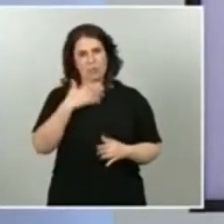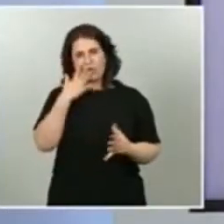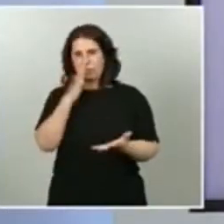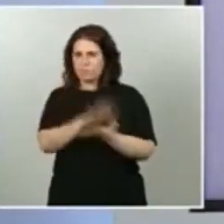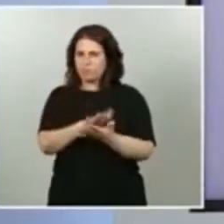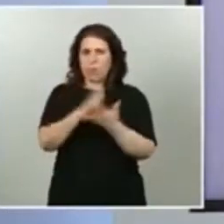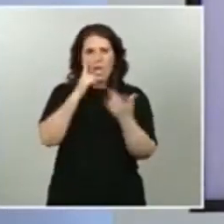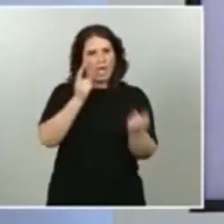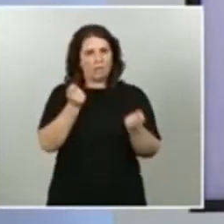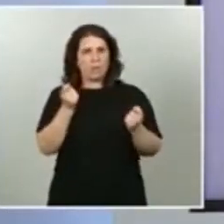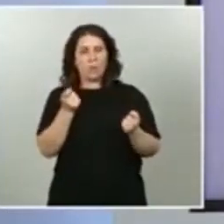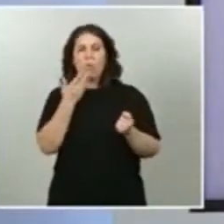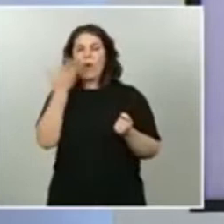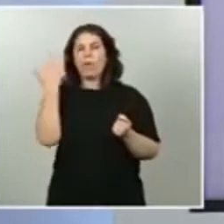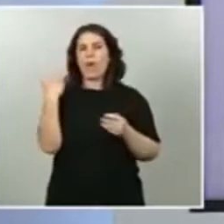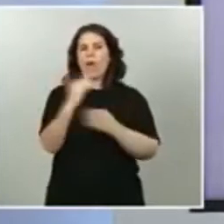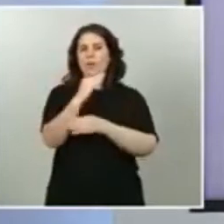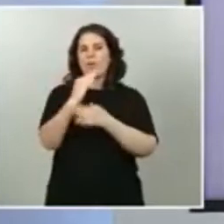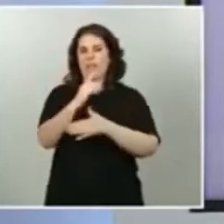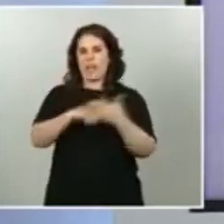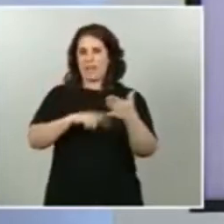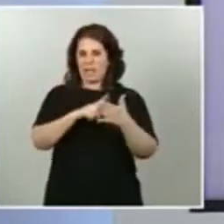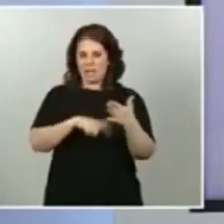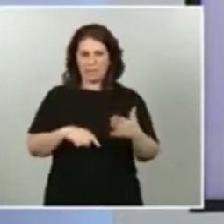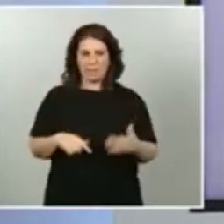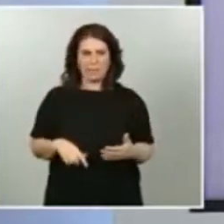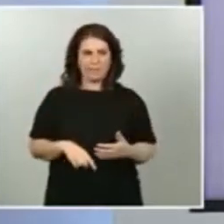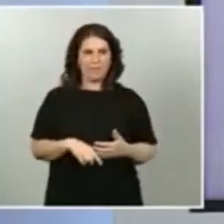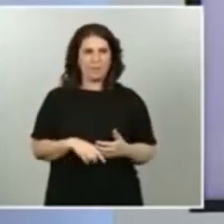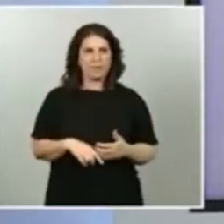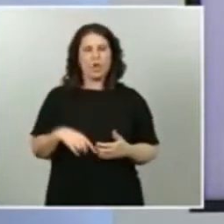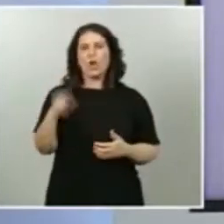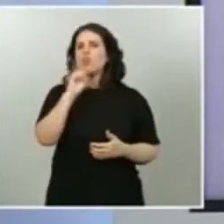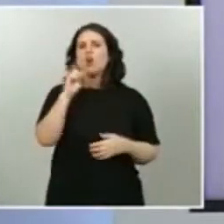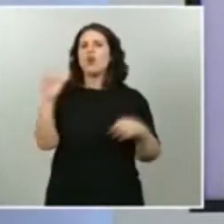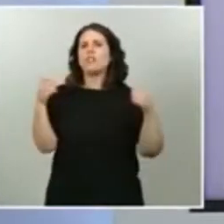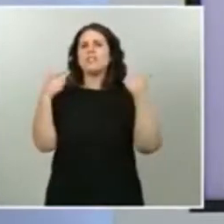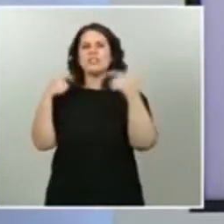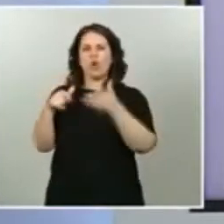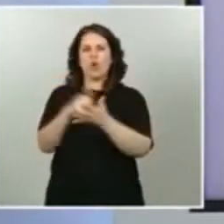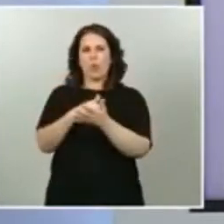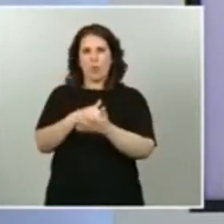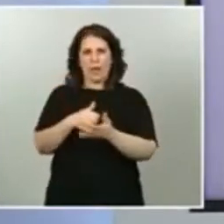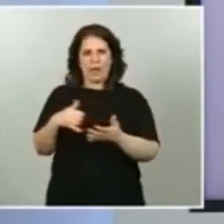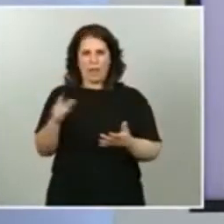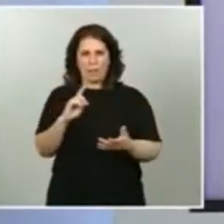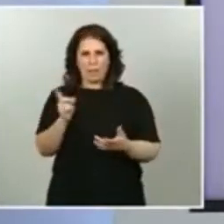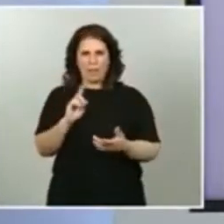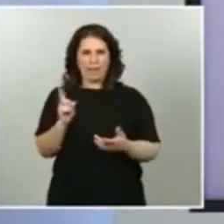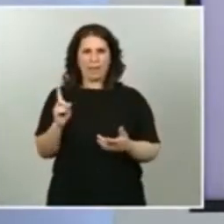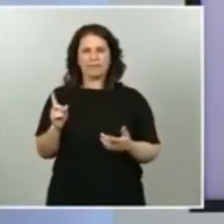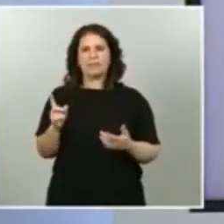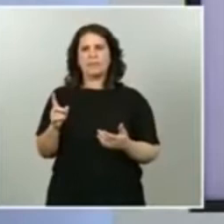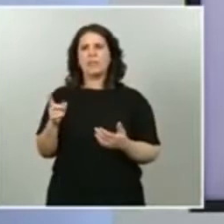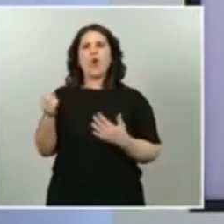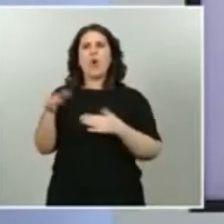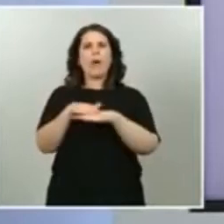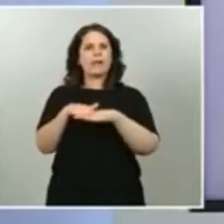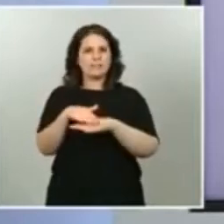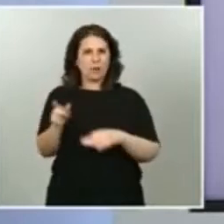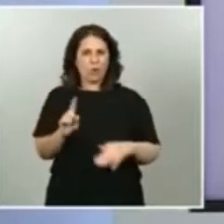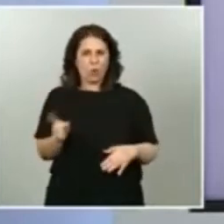no para los sectores más vulnerables, de carácter estructural, ni tampoco